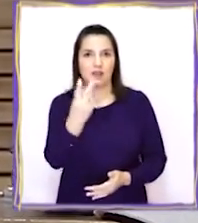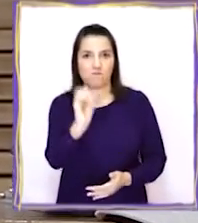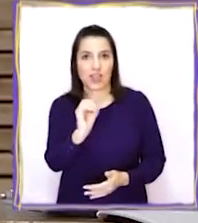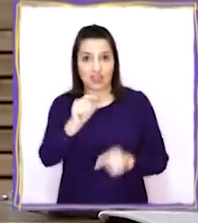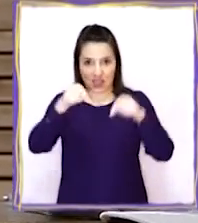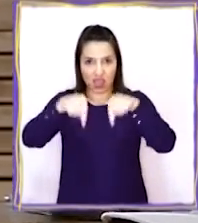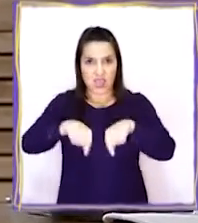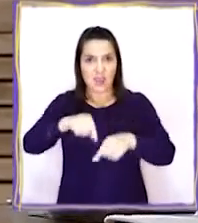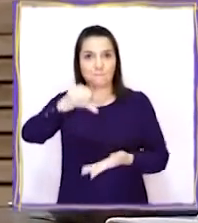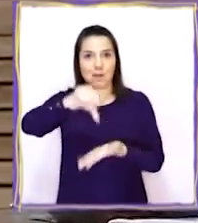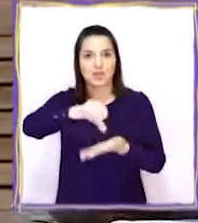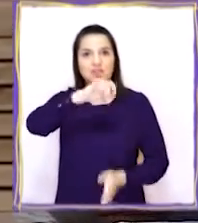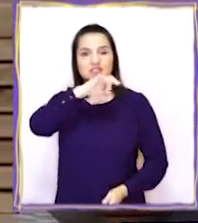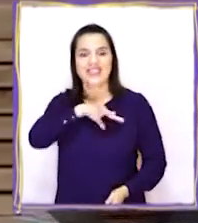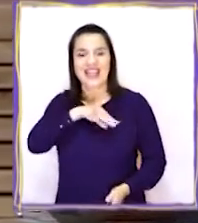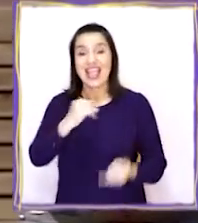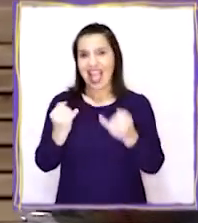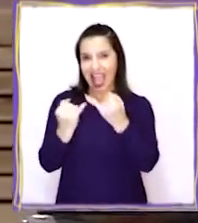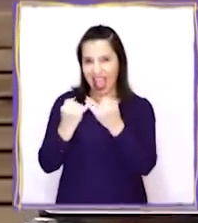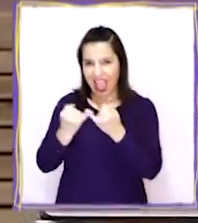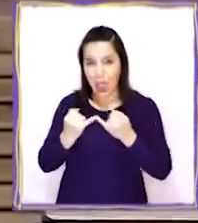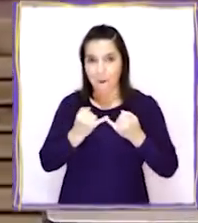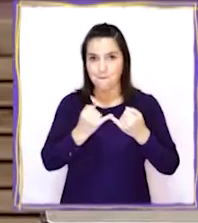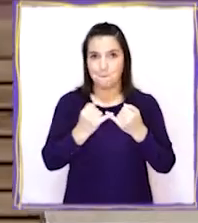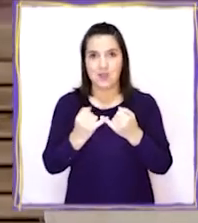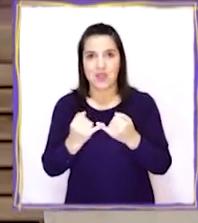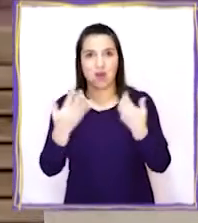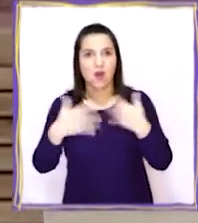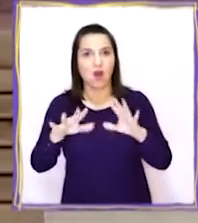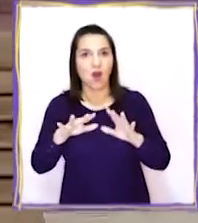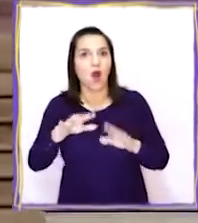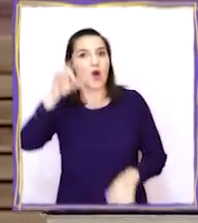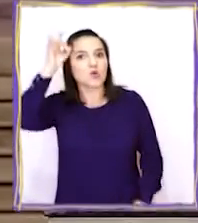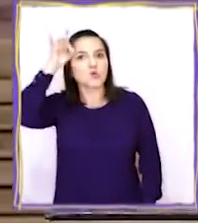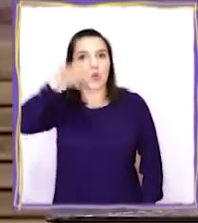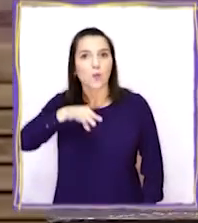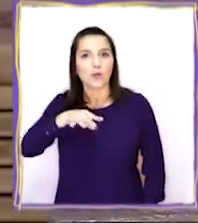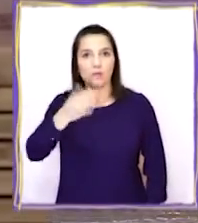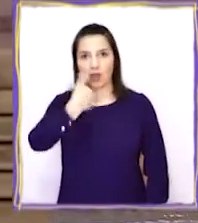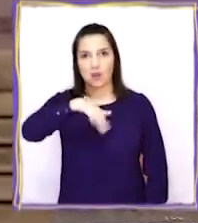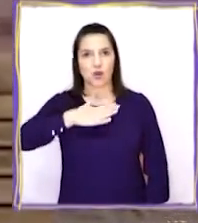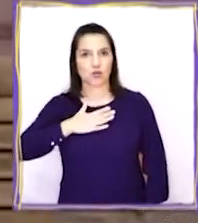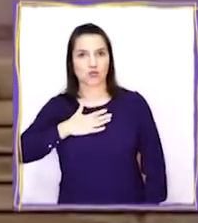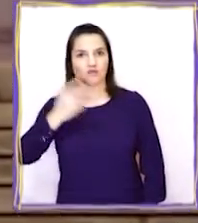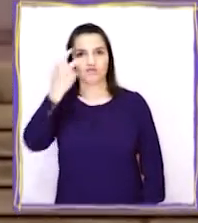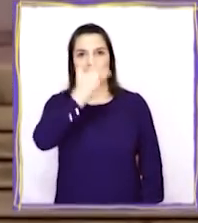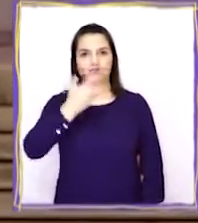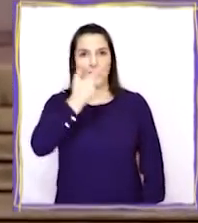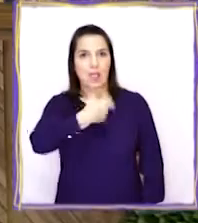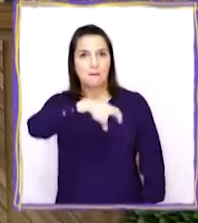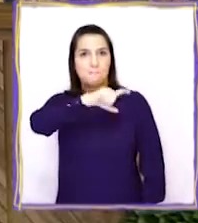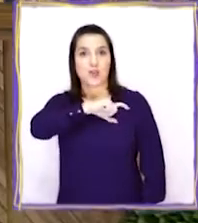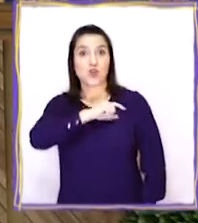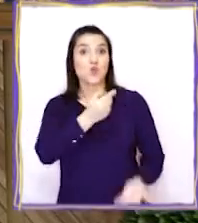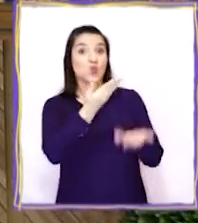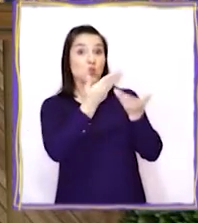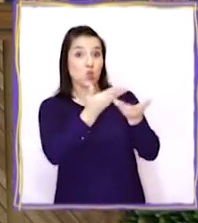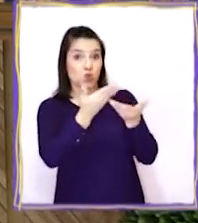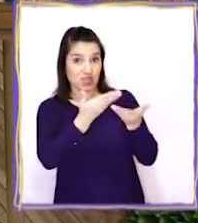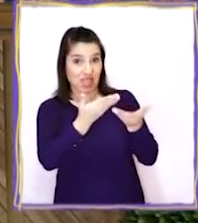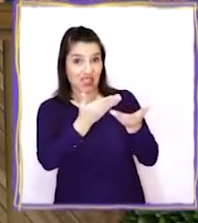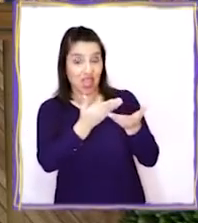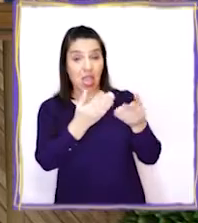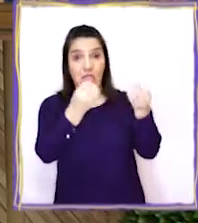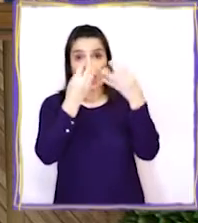en Chile. Y con mis amigos acabamos de descubrir que hablamos español porque ustedes lo